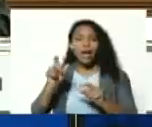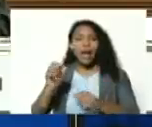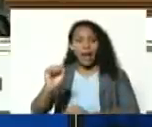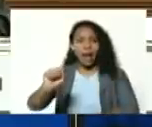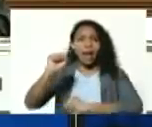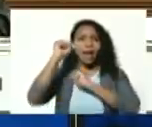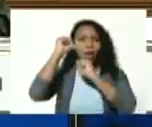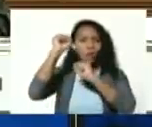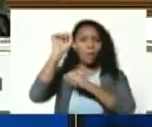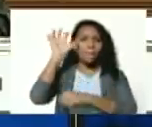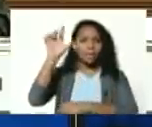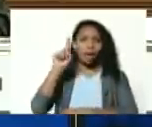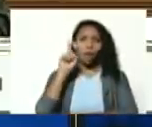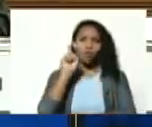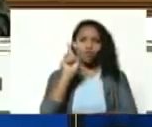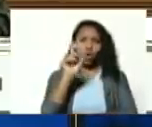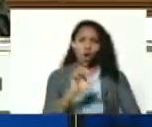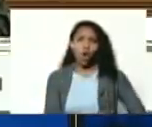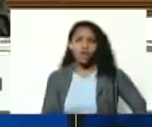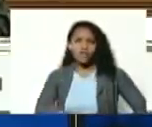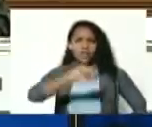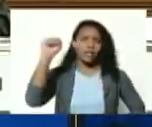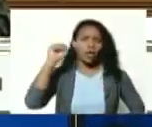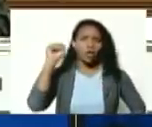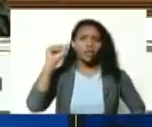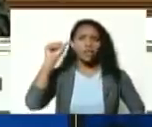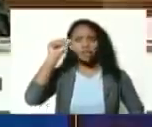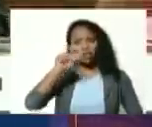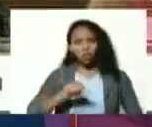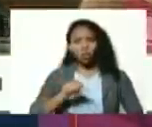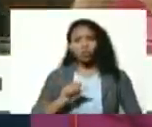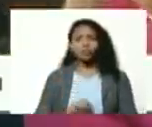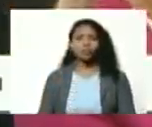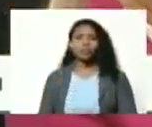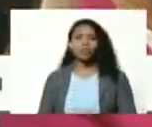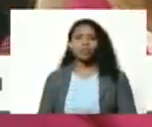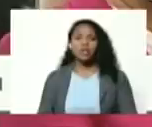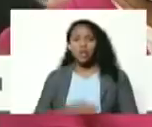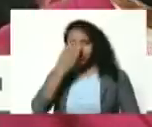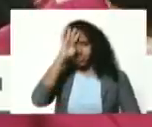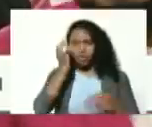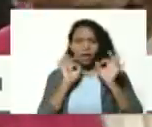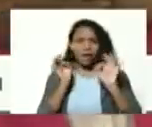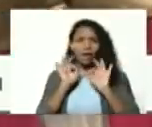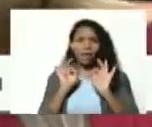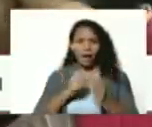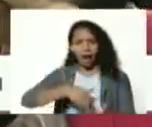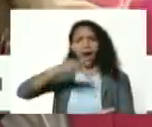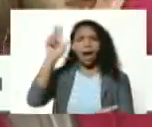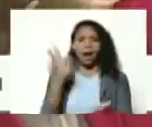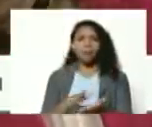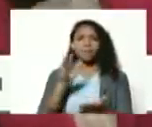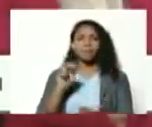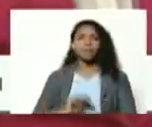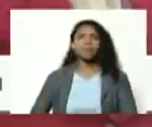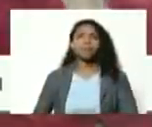la patria uno de los libertadores del sur sin lugar a duda aprobado